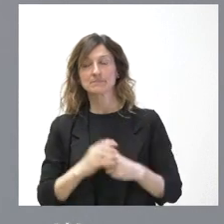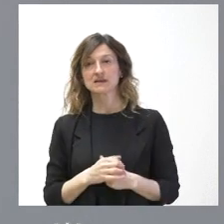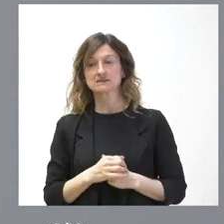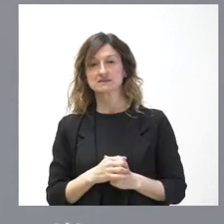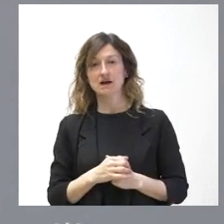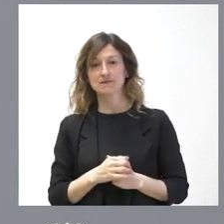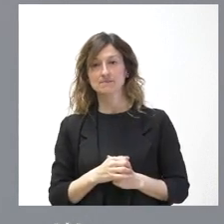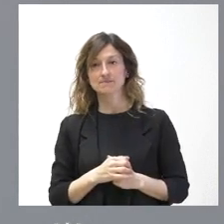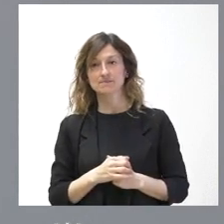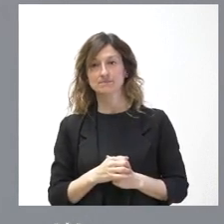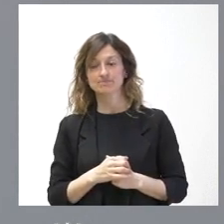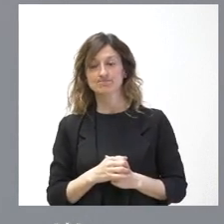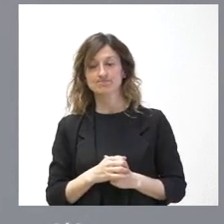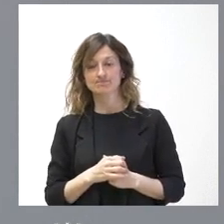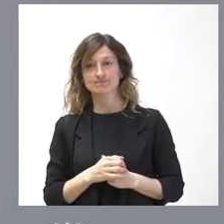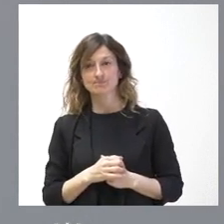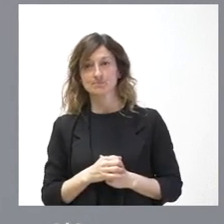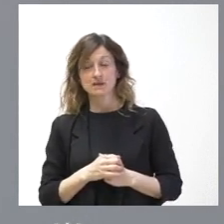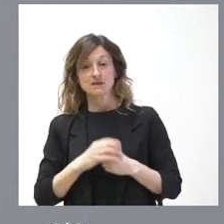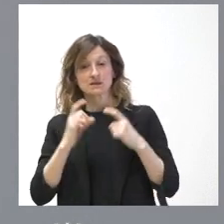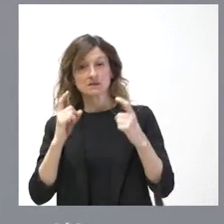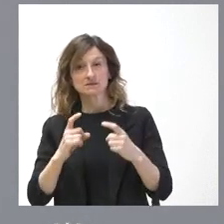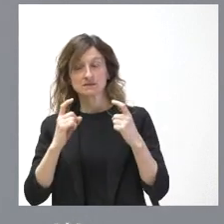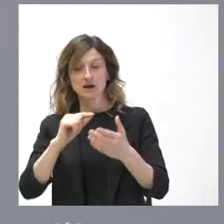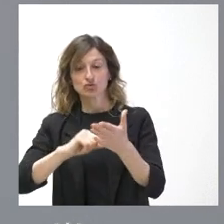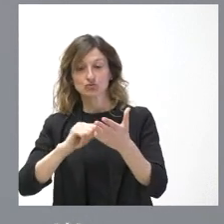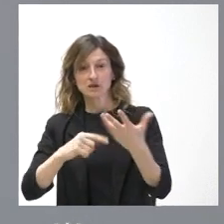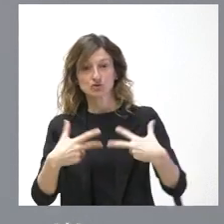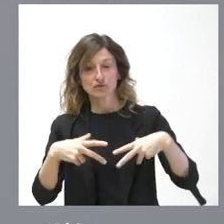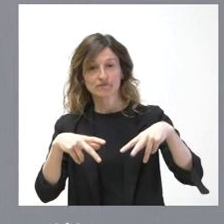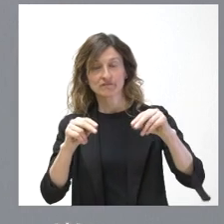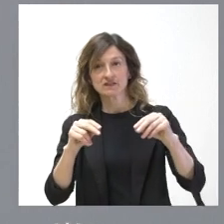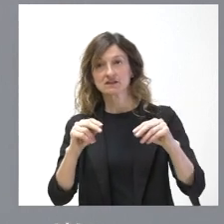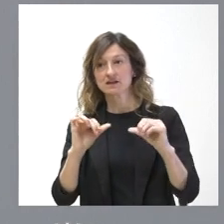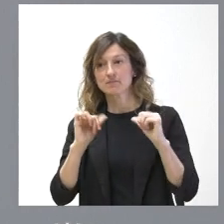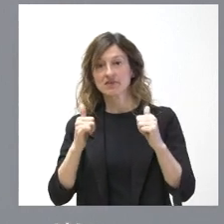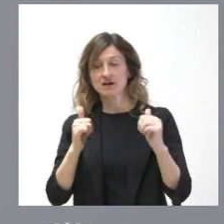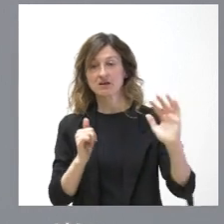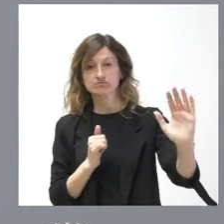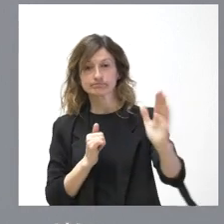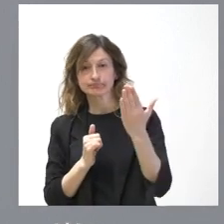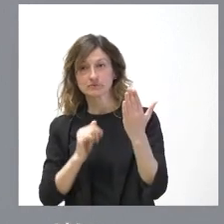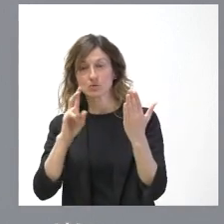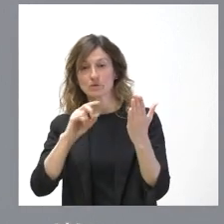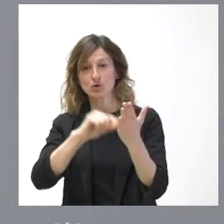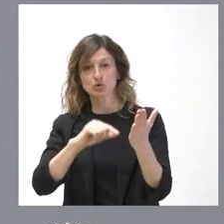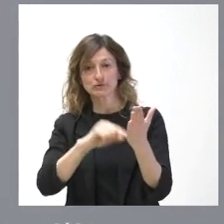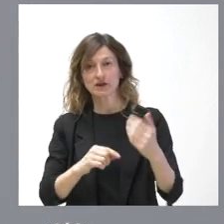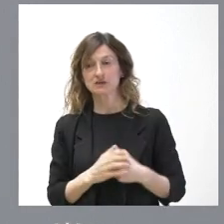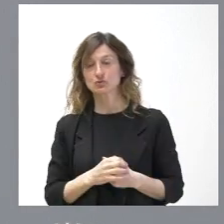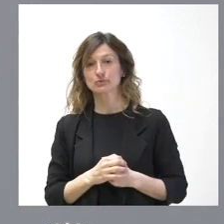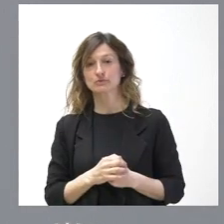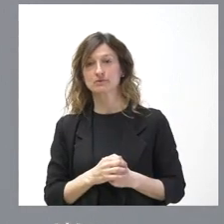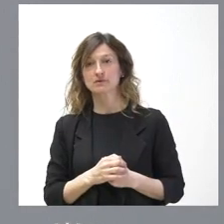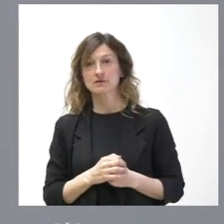procederemos a dar por concluido el contrato y a licitación de un nuevo contrato por la parte restante. Por tanto, queda